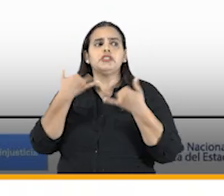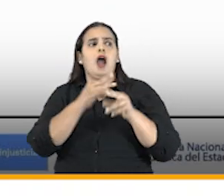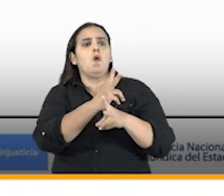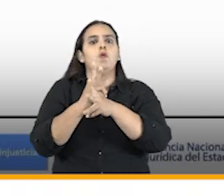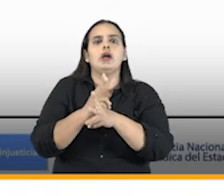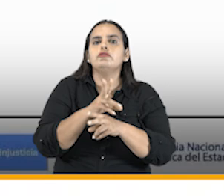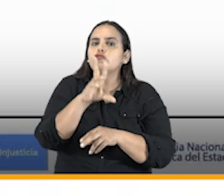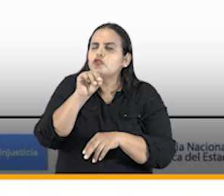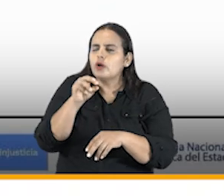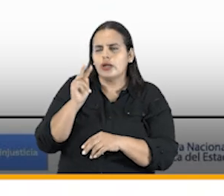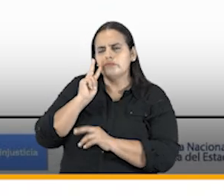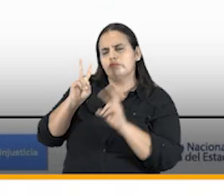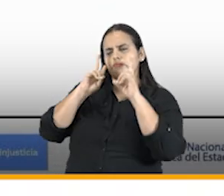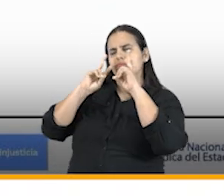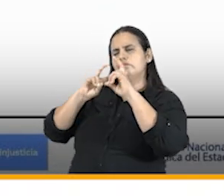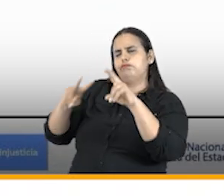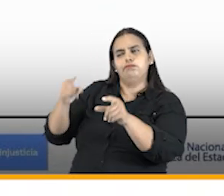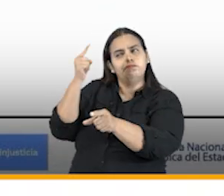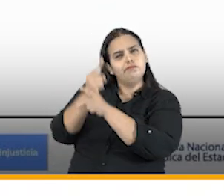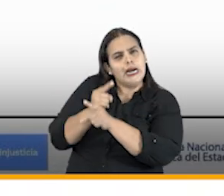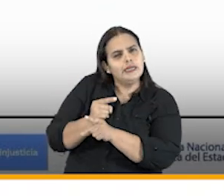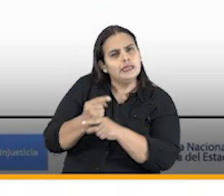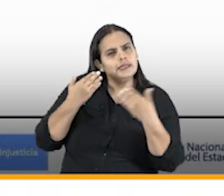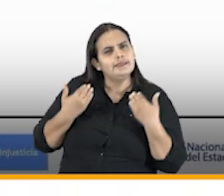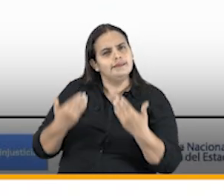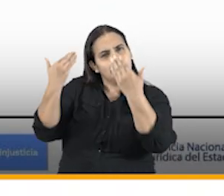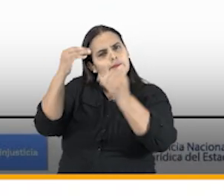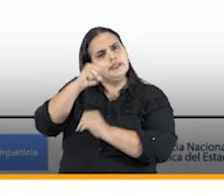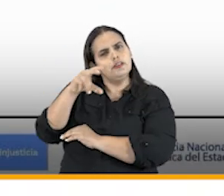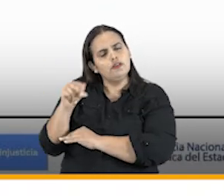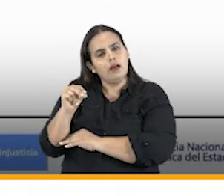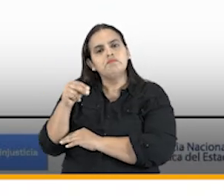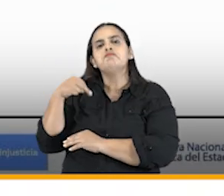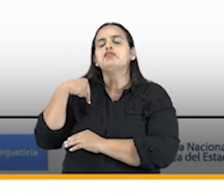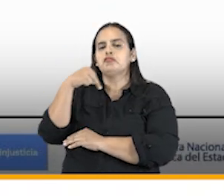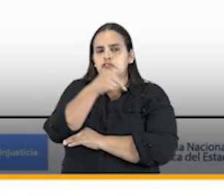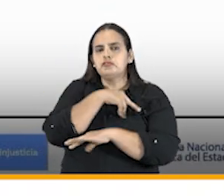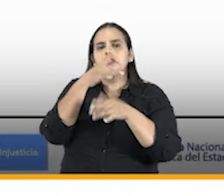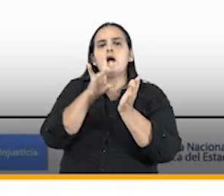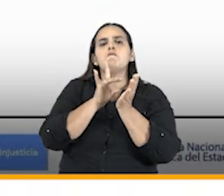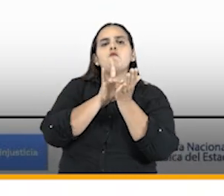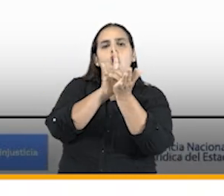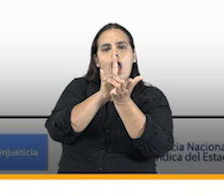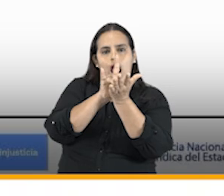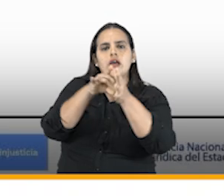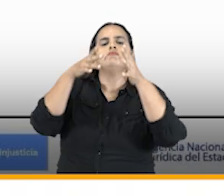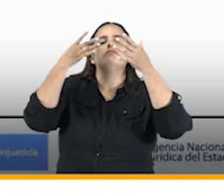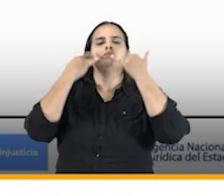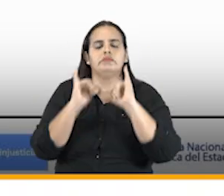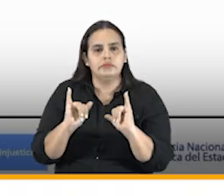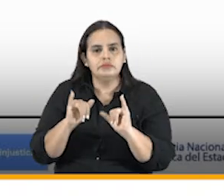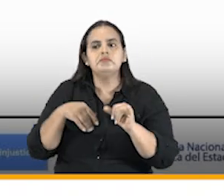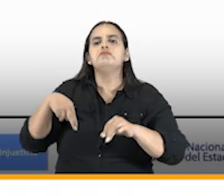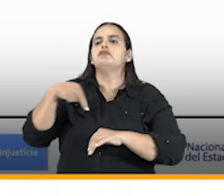tanto está funcionando y hemos logrado desarrollar un modelo que definitivamente lo permite